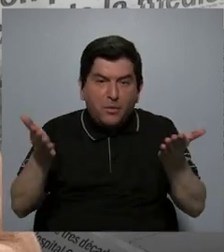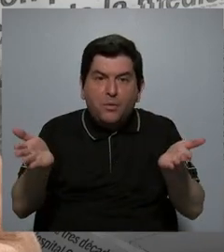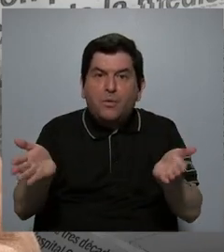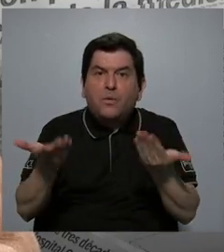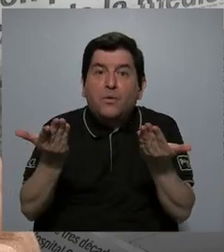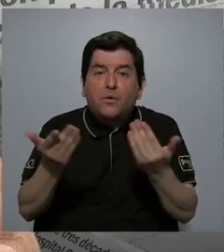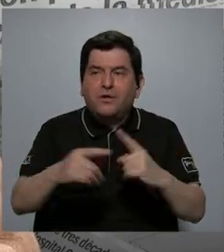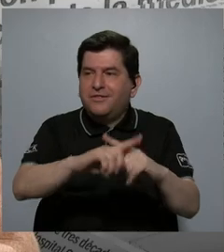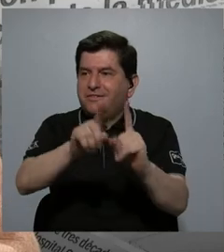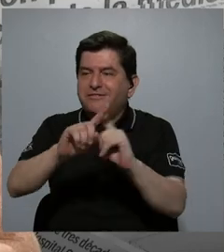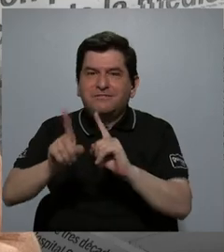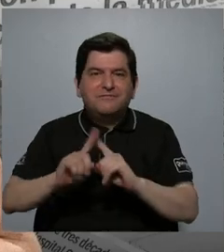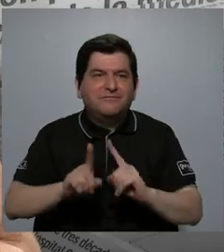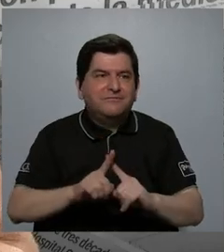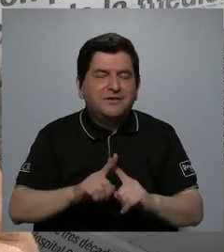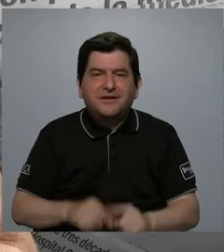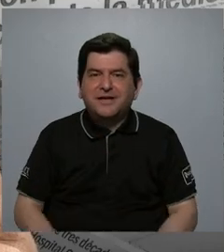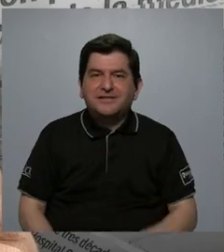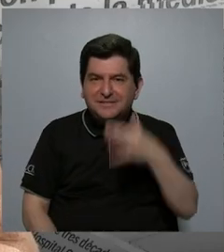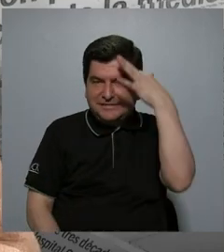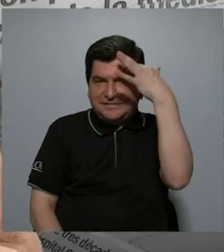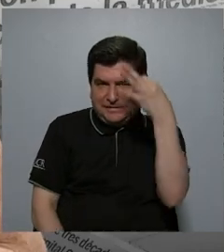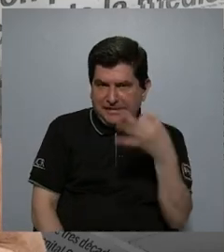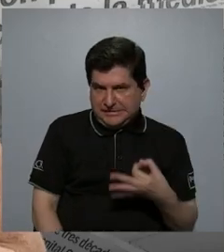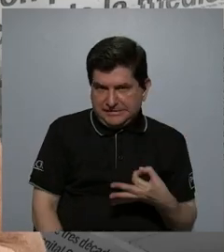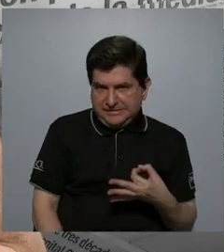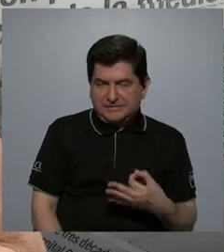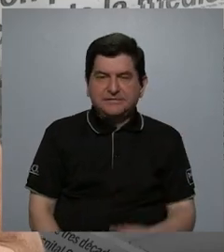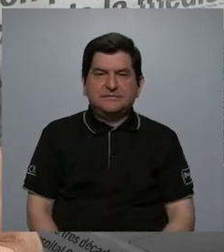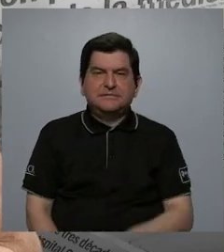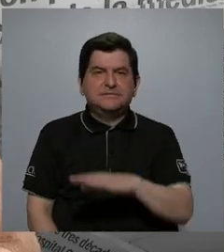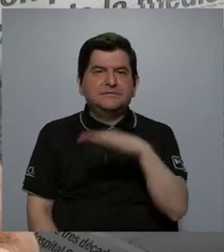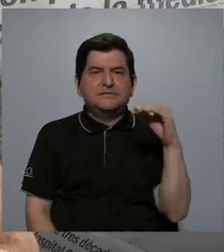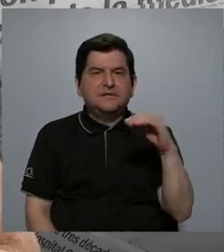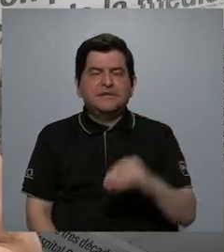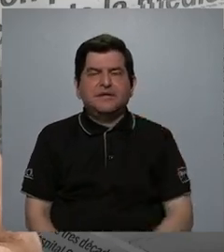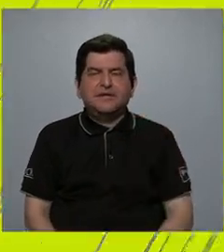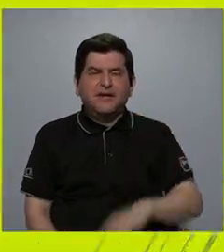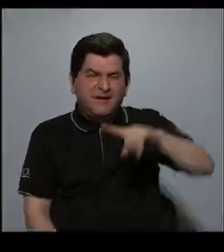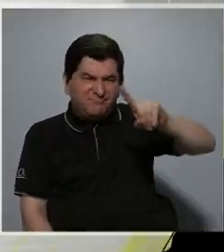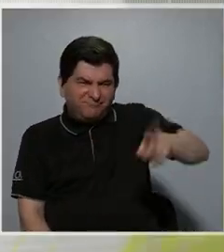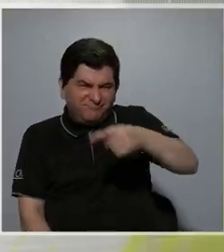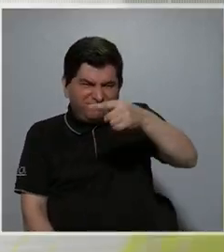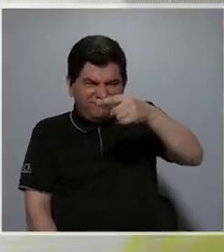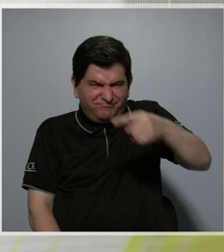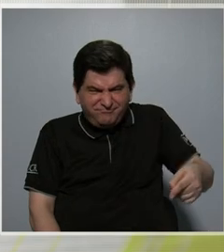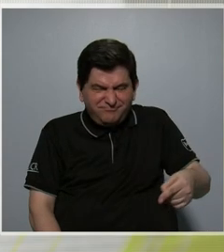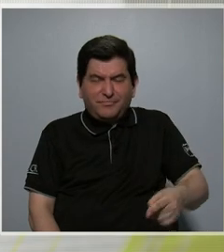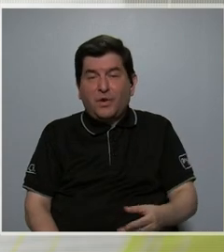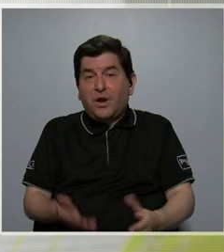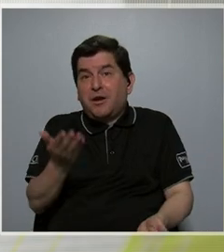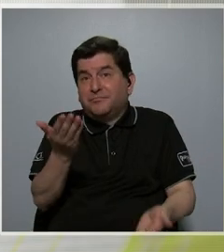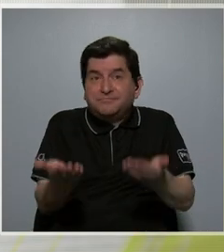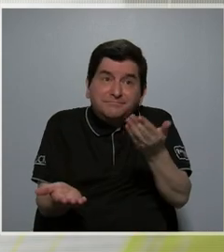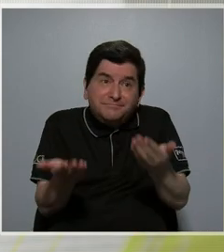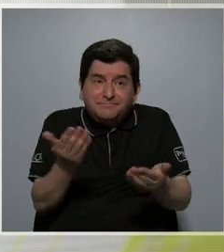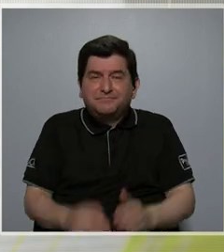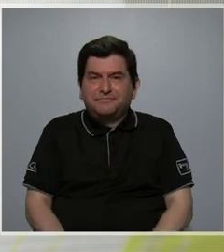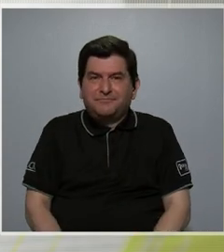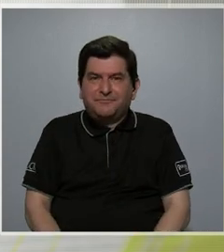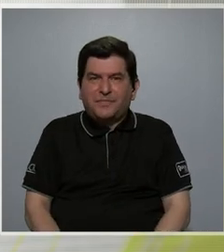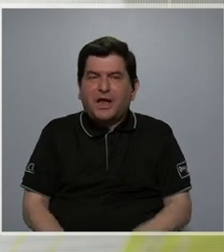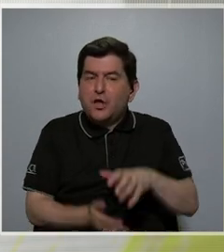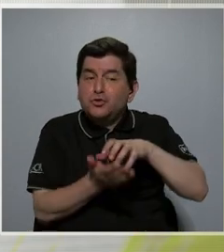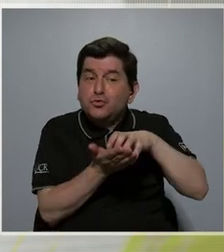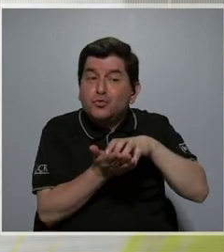cierta creencia y derribar o, de alguna manera, poner